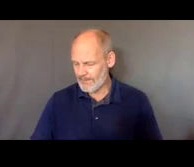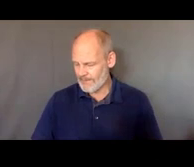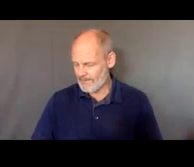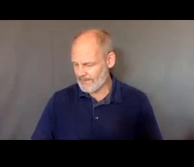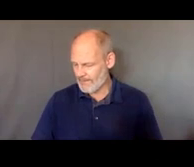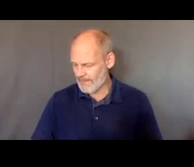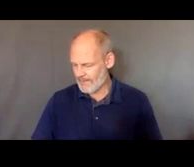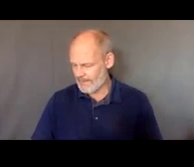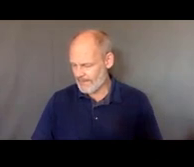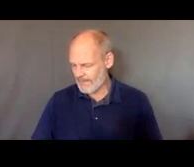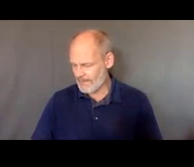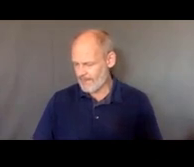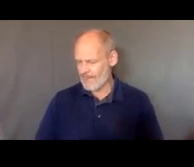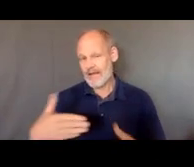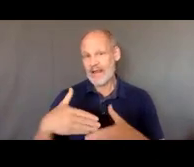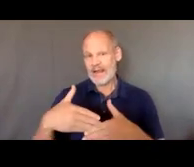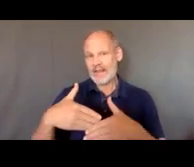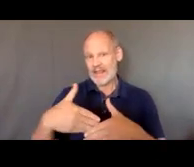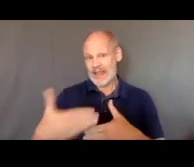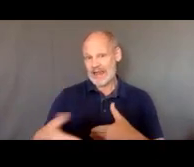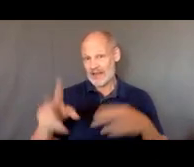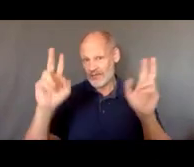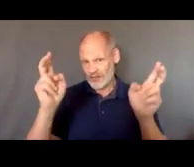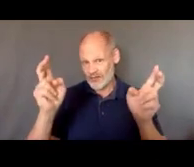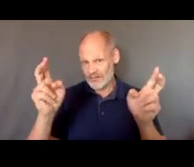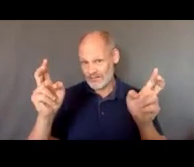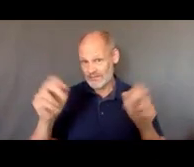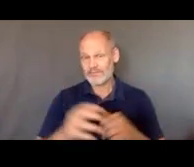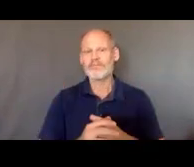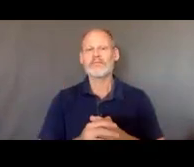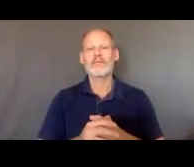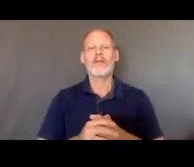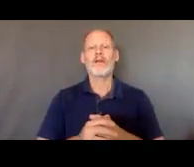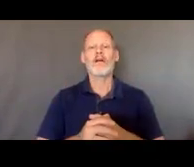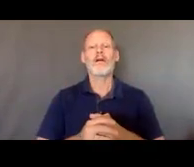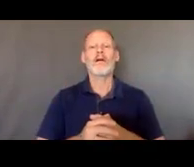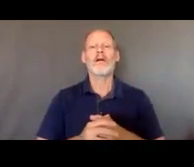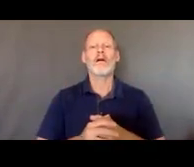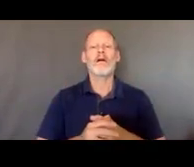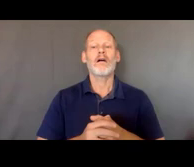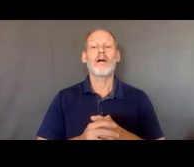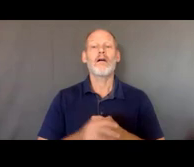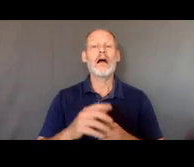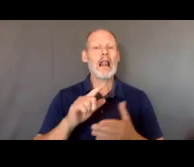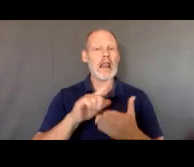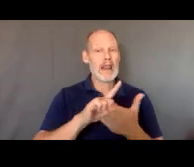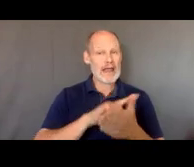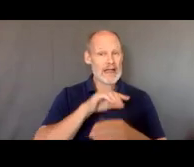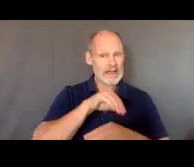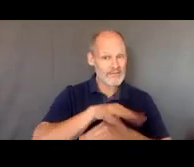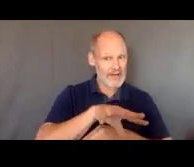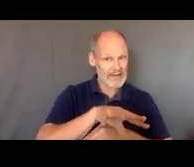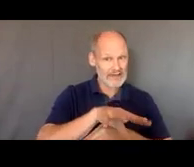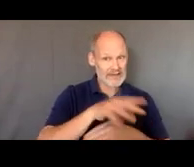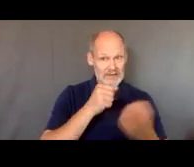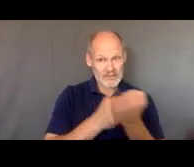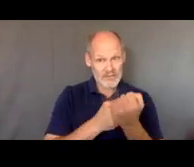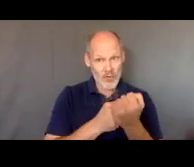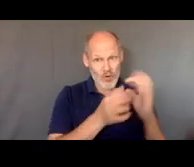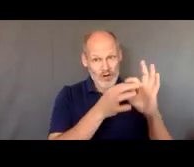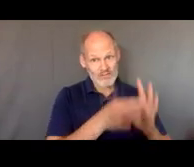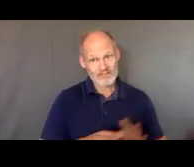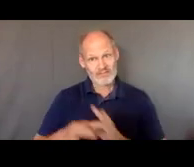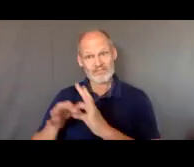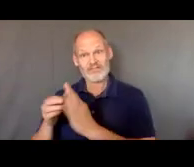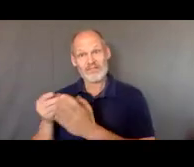es el consejo legal y el apoyo depende del ingreso si uno gana mucho dinero no